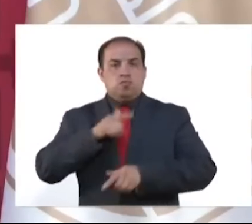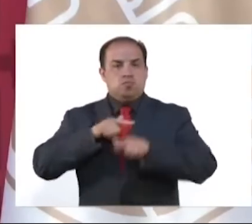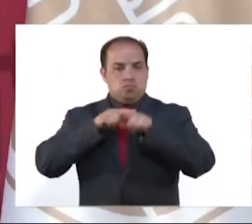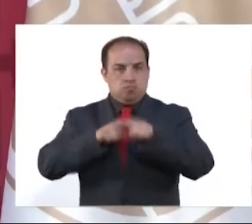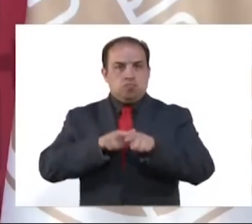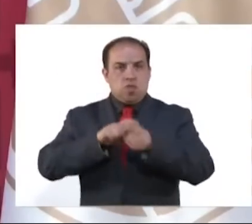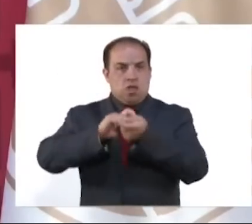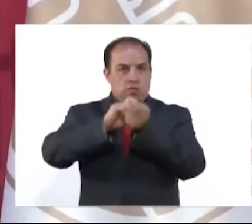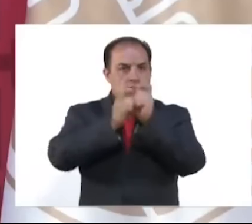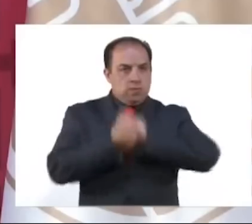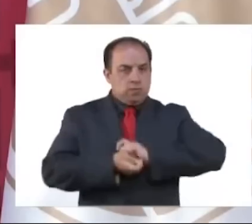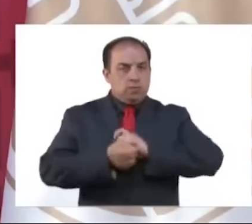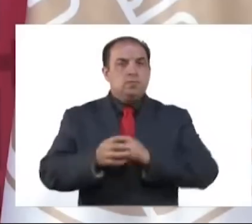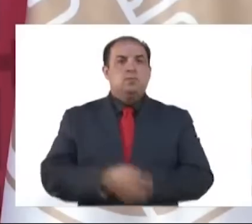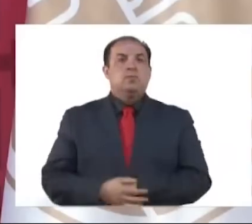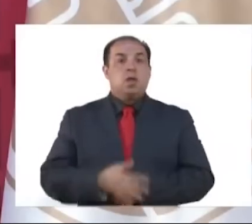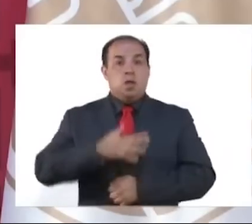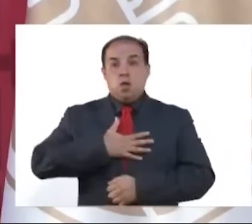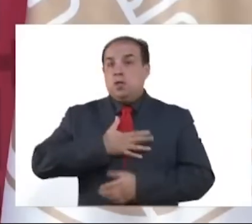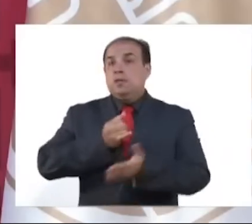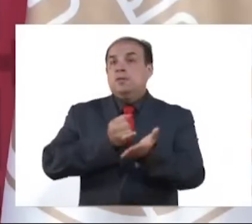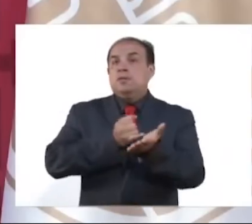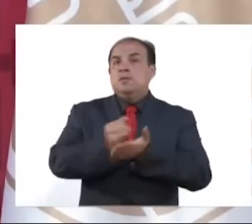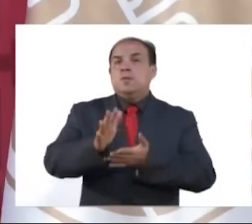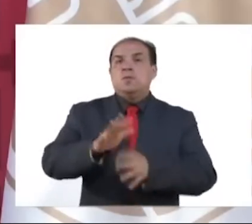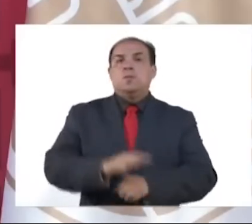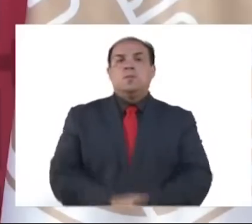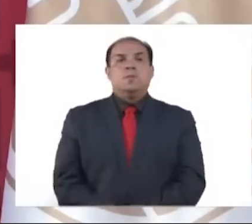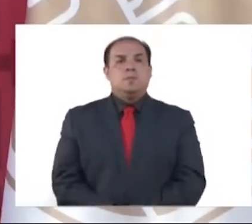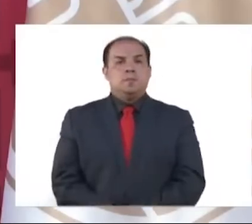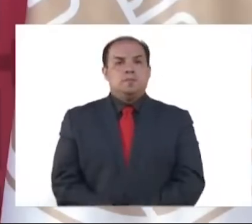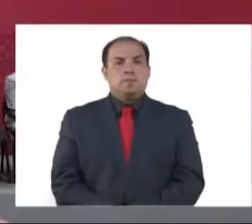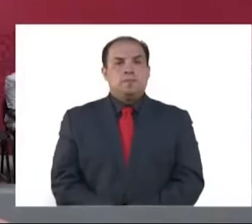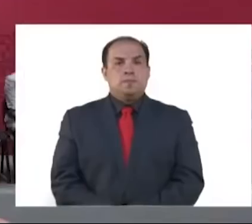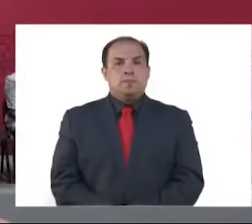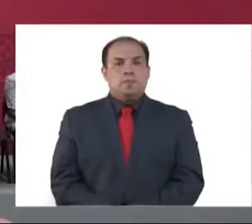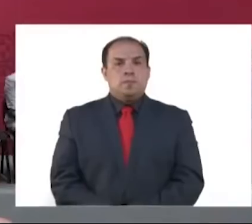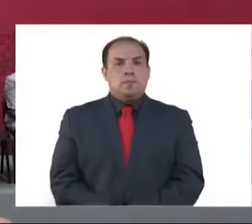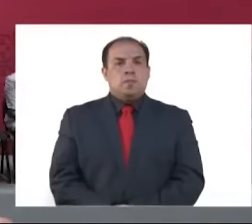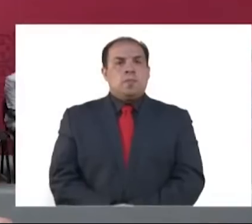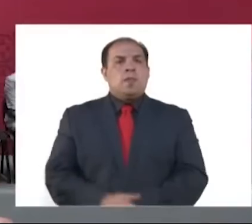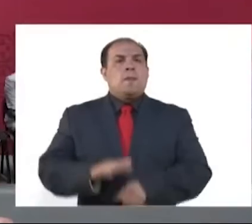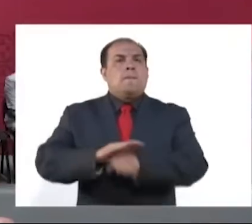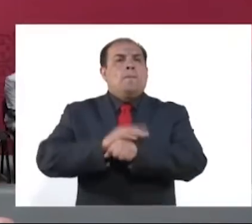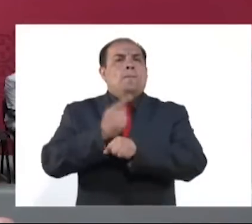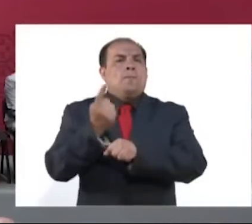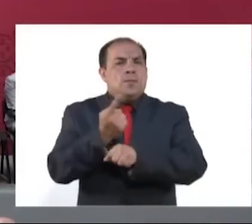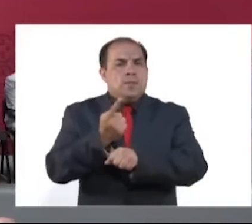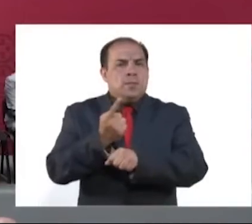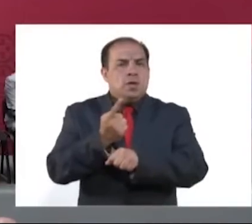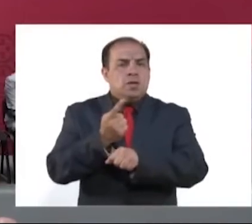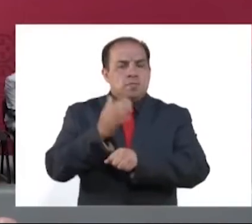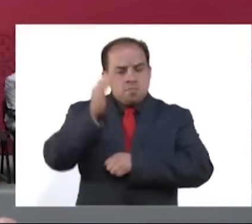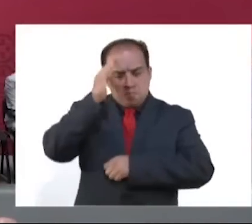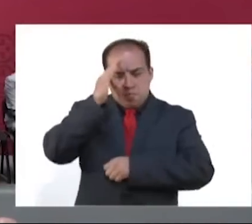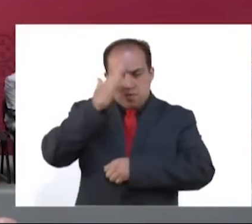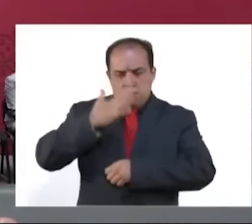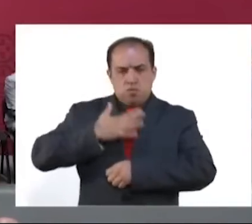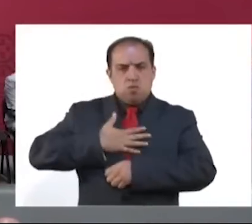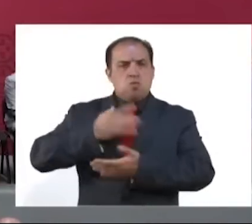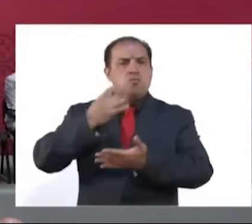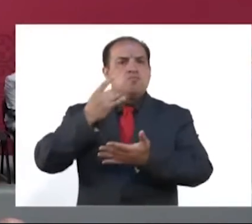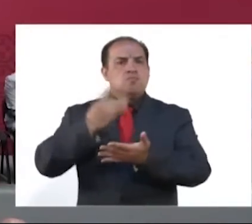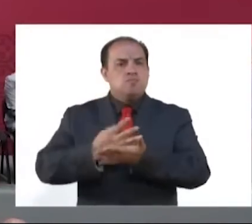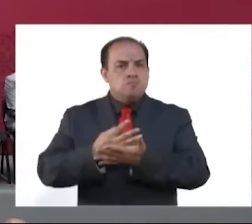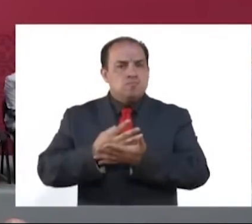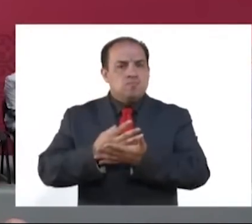Junta de Coordinación Política del Congreso local, como se establece en los artículos 32, apartado B, de la Constitución local y los